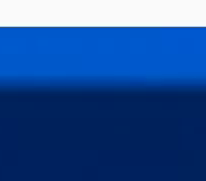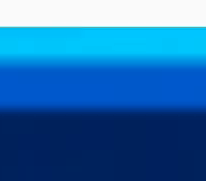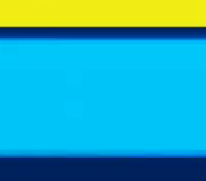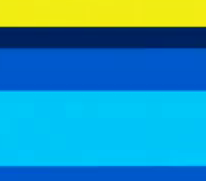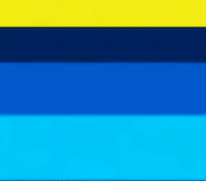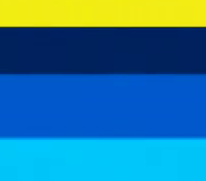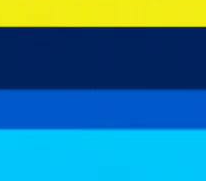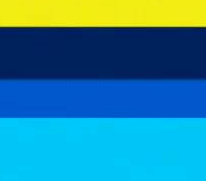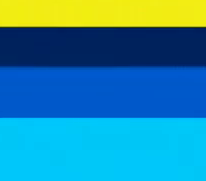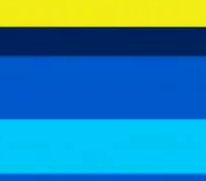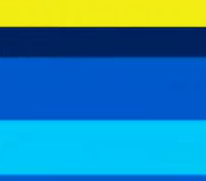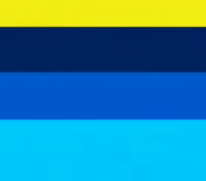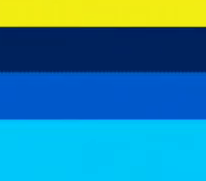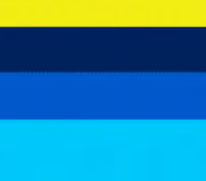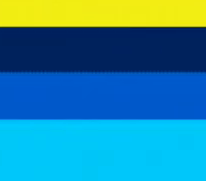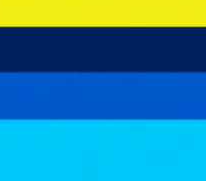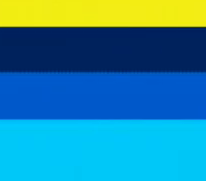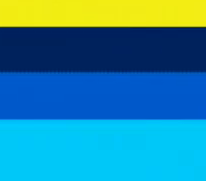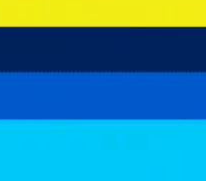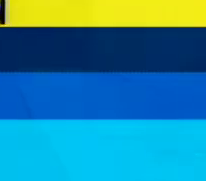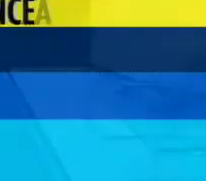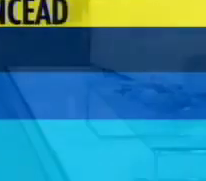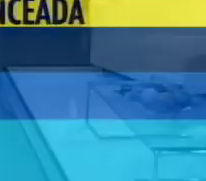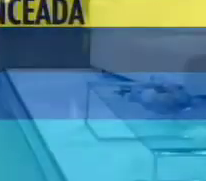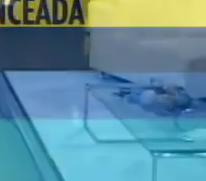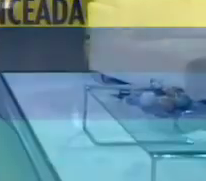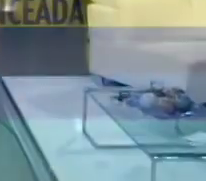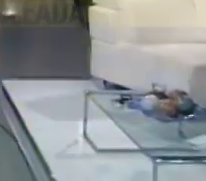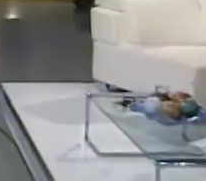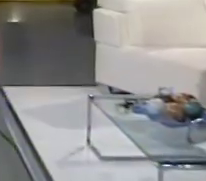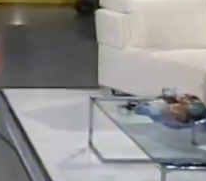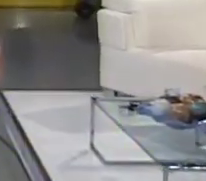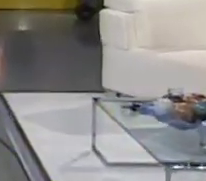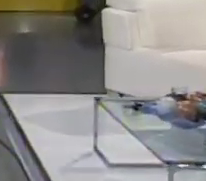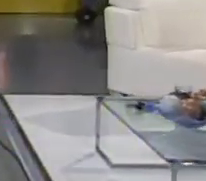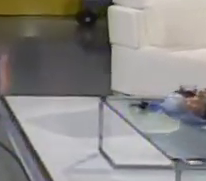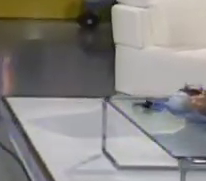Noticiero Benevisión, información justa y balanceada.